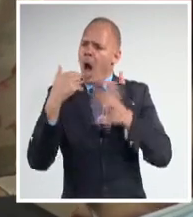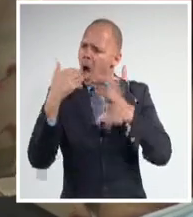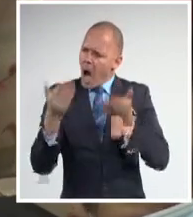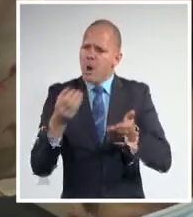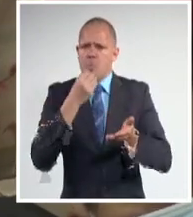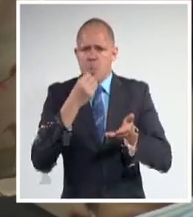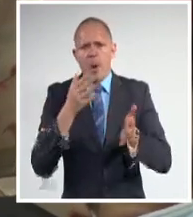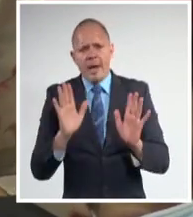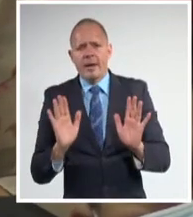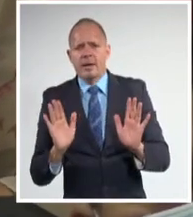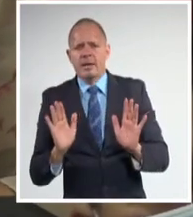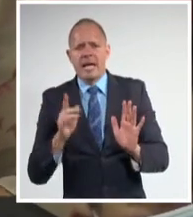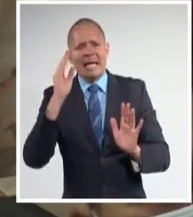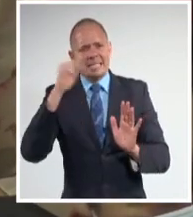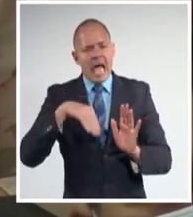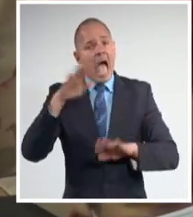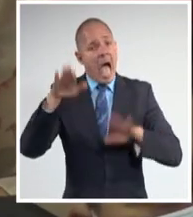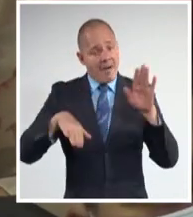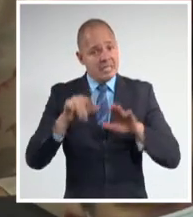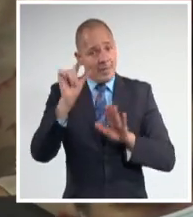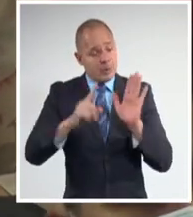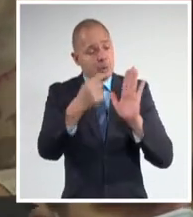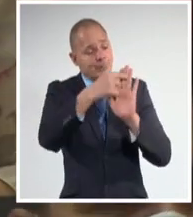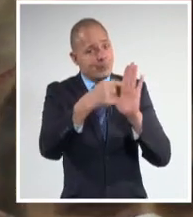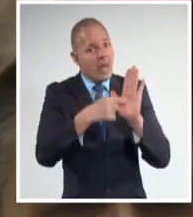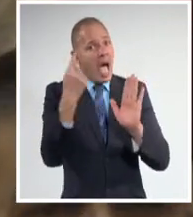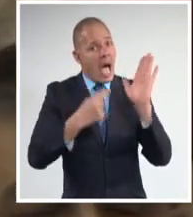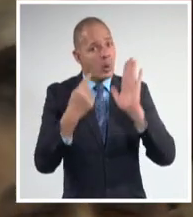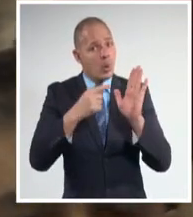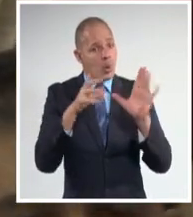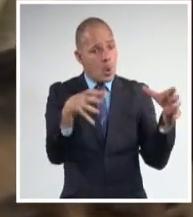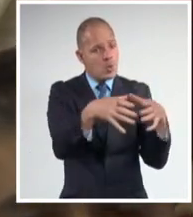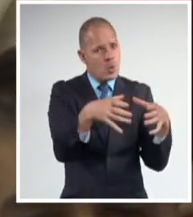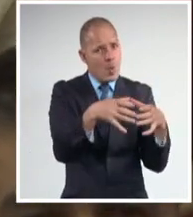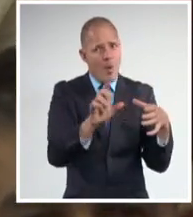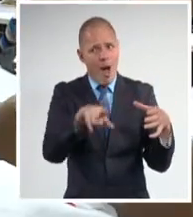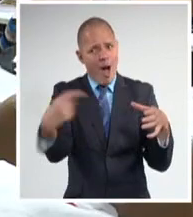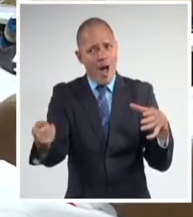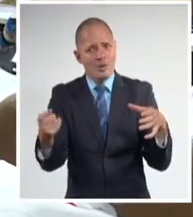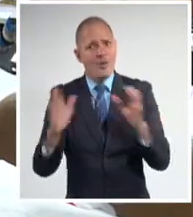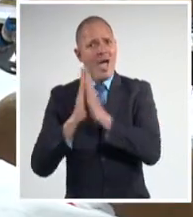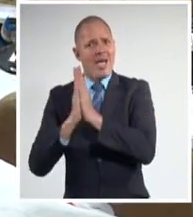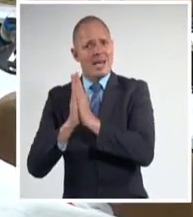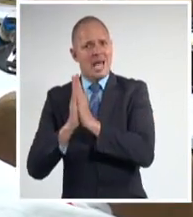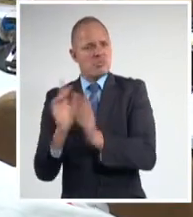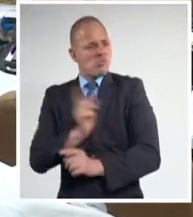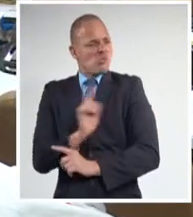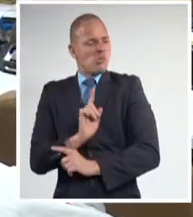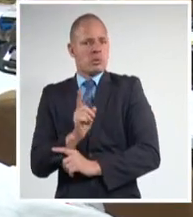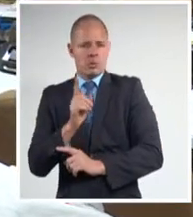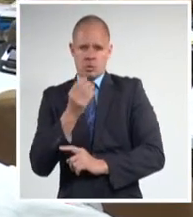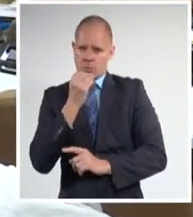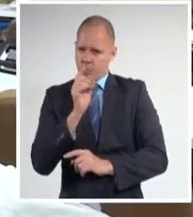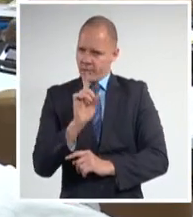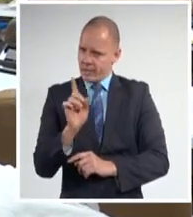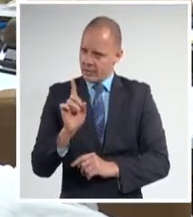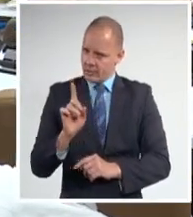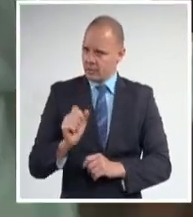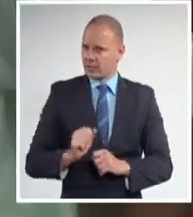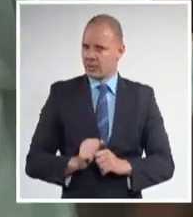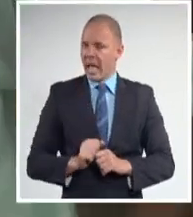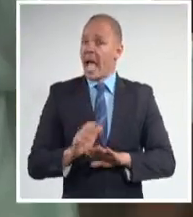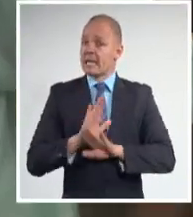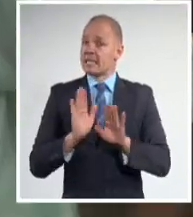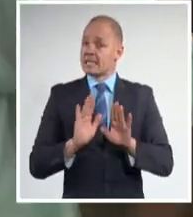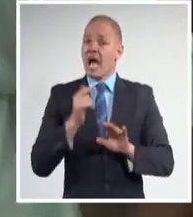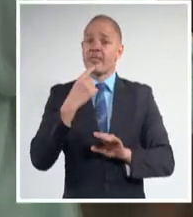de emitir nuestros criterios al respecto. De hecho, ya lo hemos tenido. Varias voces en el Parlamento invitaron a